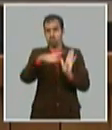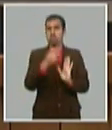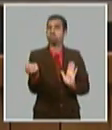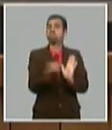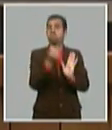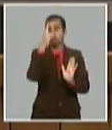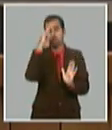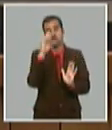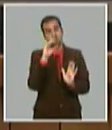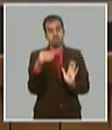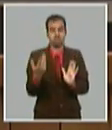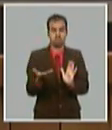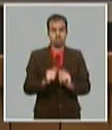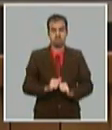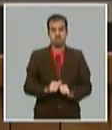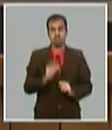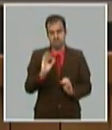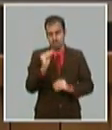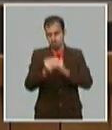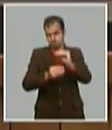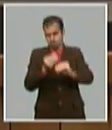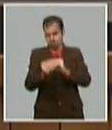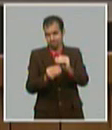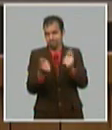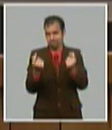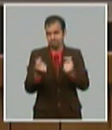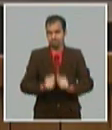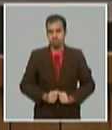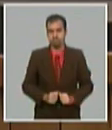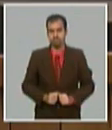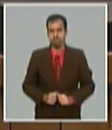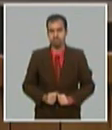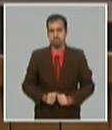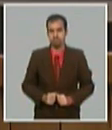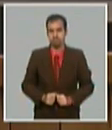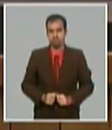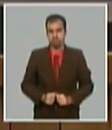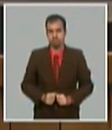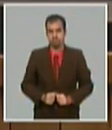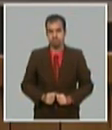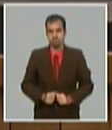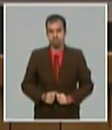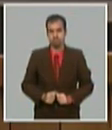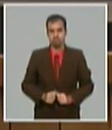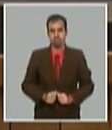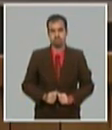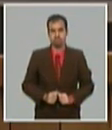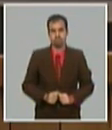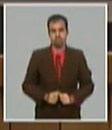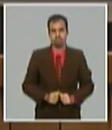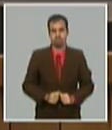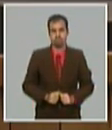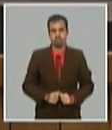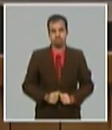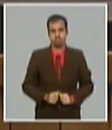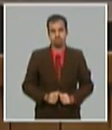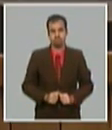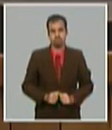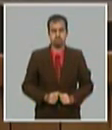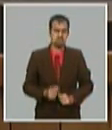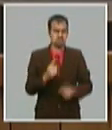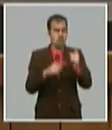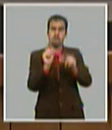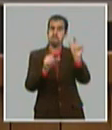en el entorno de ordenamiento monetario y cambiario compañeras y compañeros algunos quisieran olvidar al año 2020